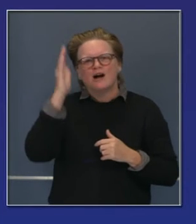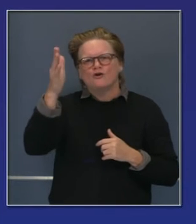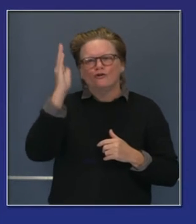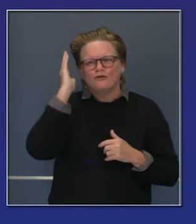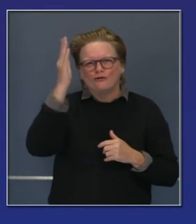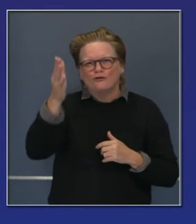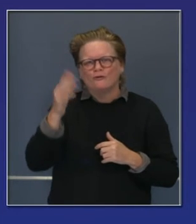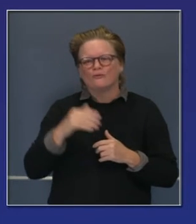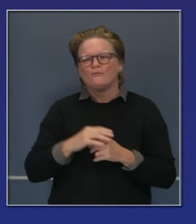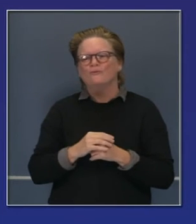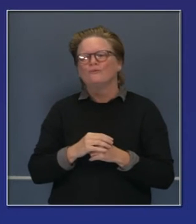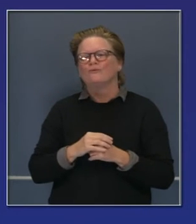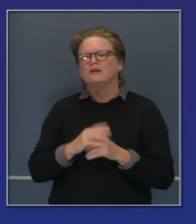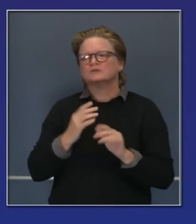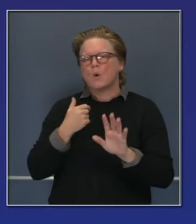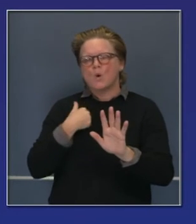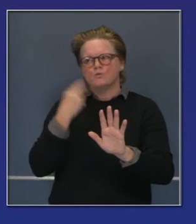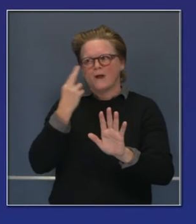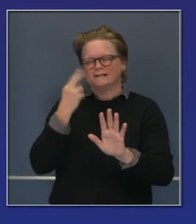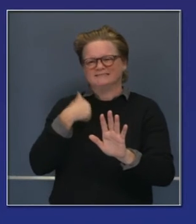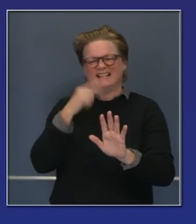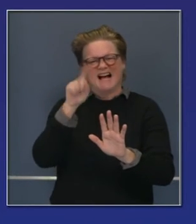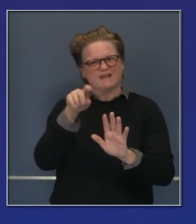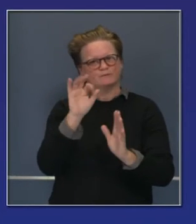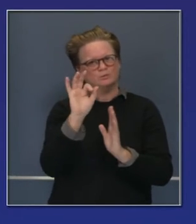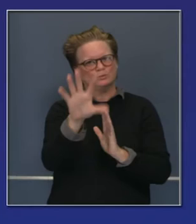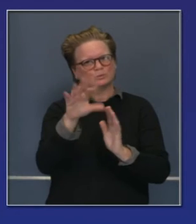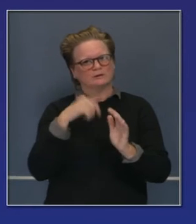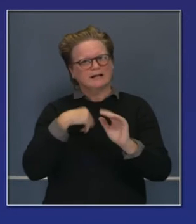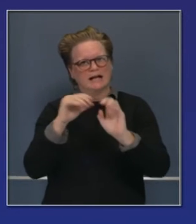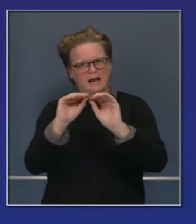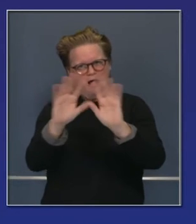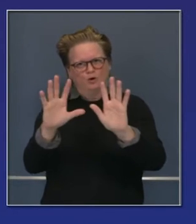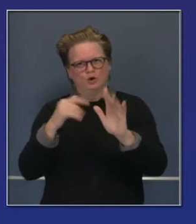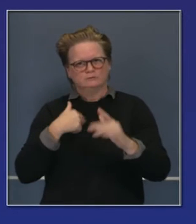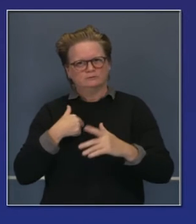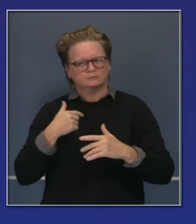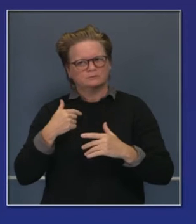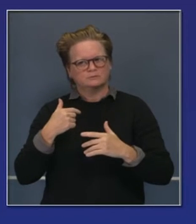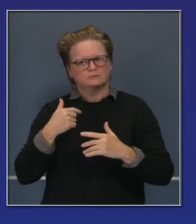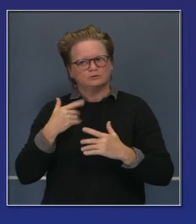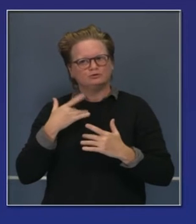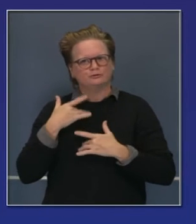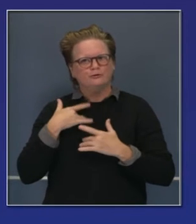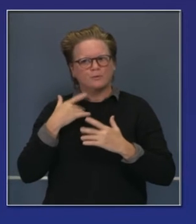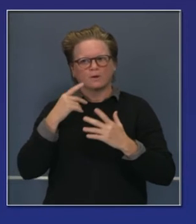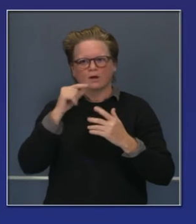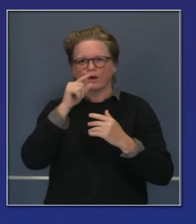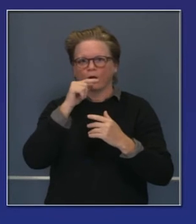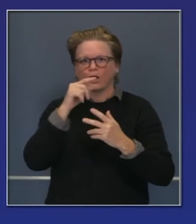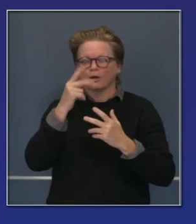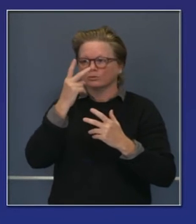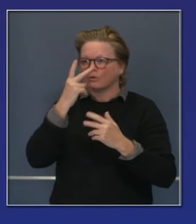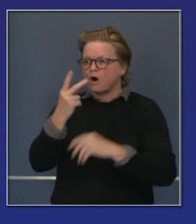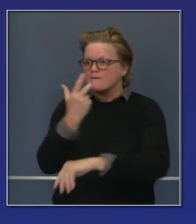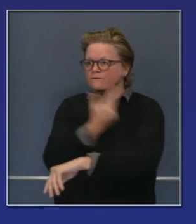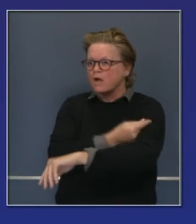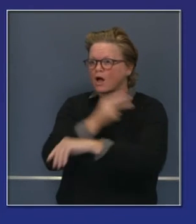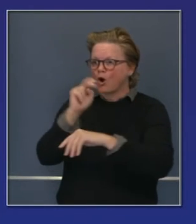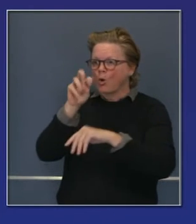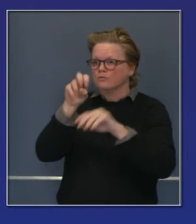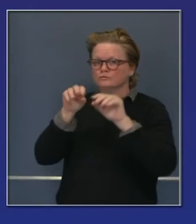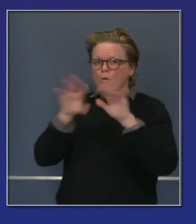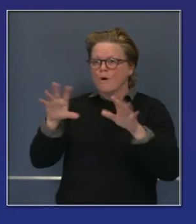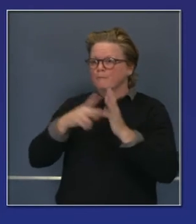ustedes. Estoy preocupado, para ser sincero, que tal vez estemos demasiado emocionados